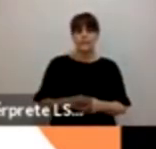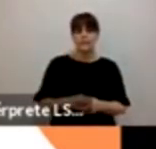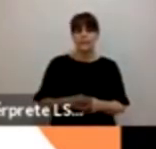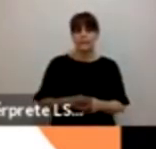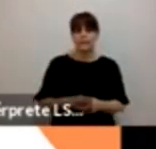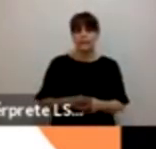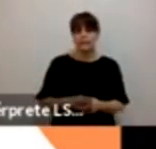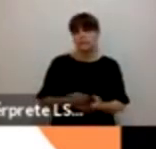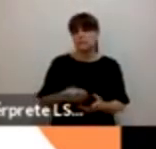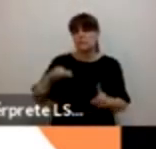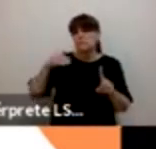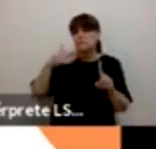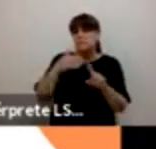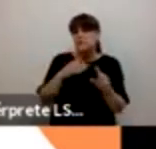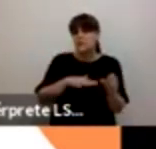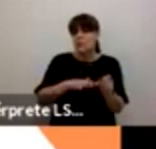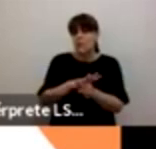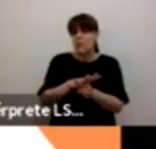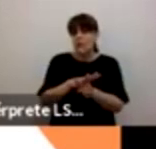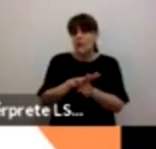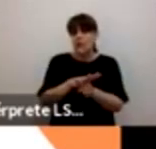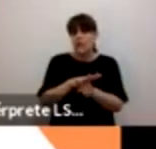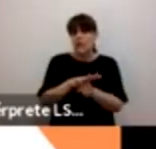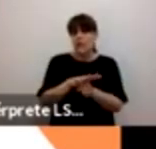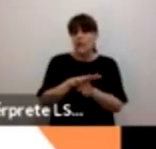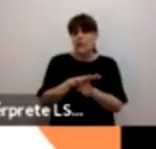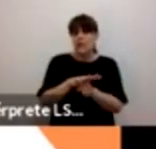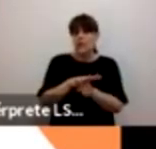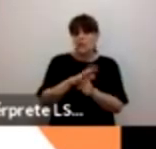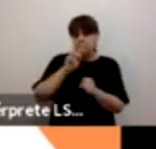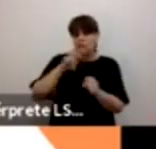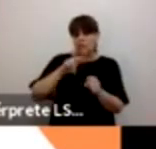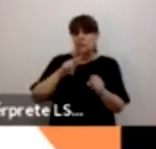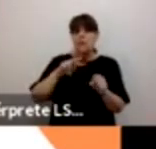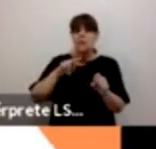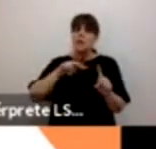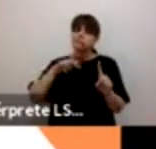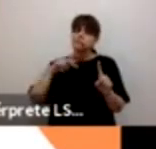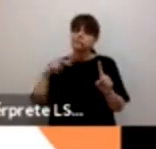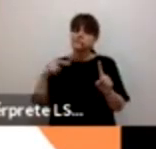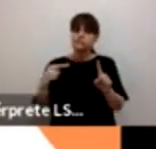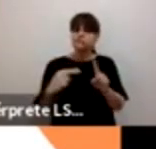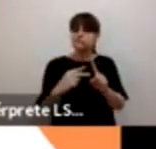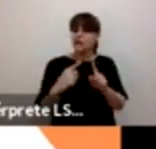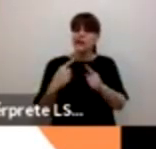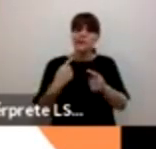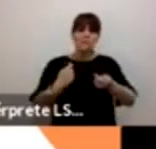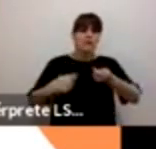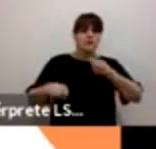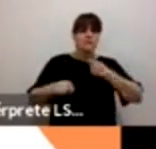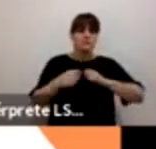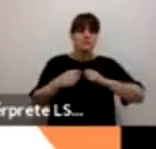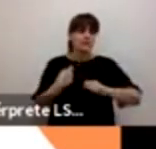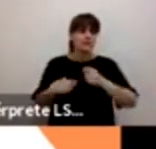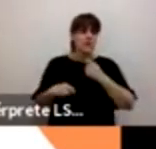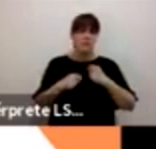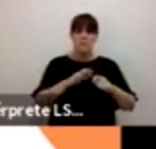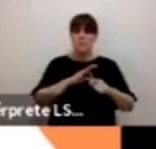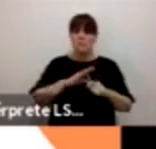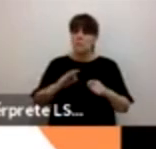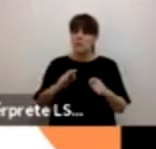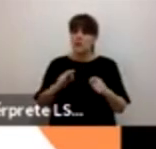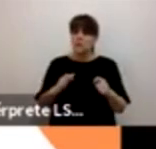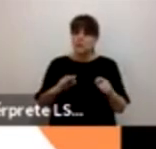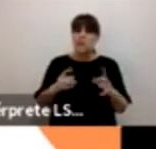una dimensión flexible y adaptable para cualquier población, para cualquier ámbito educativo. Siguiente, por